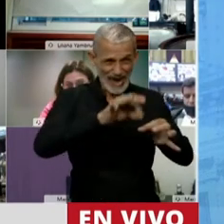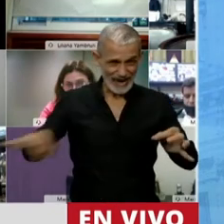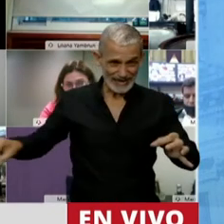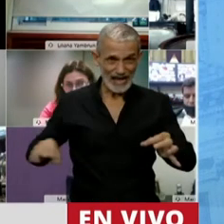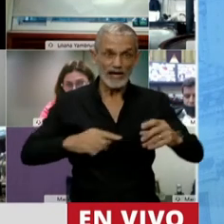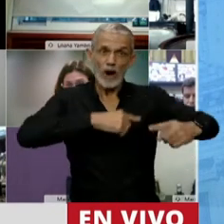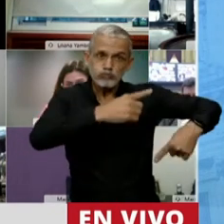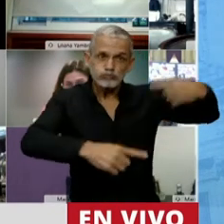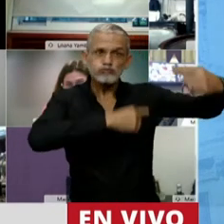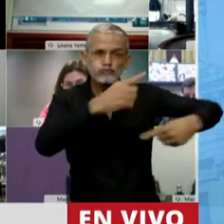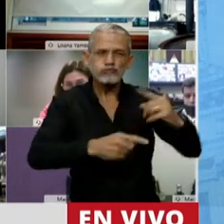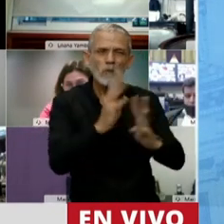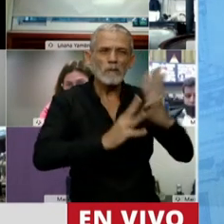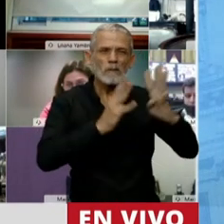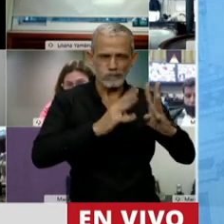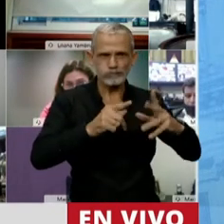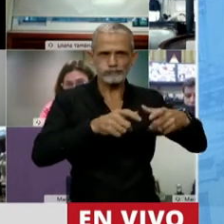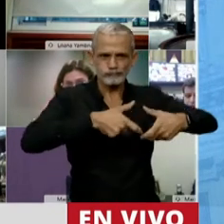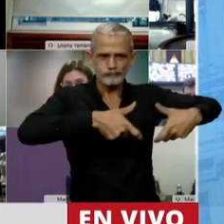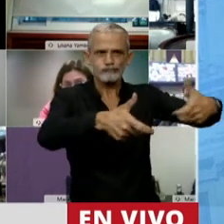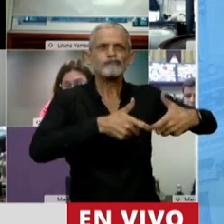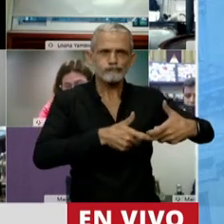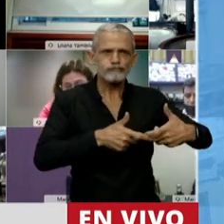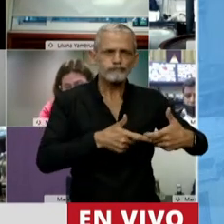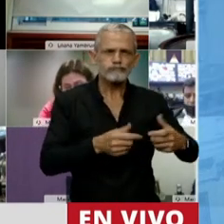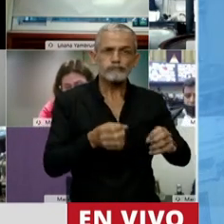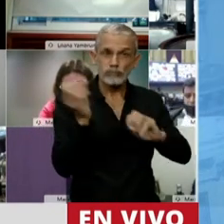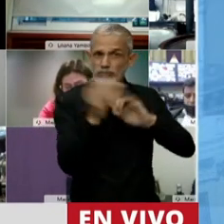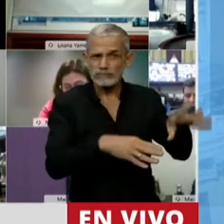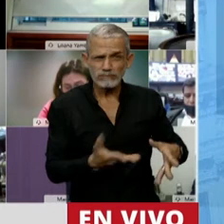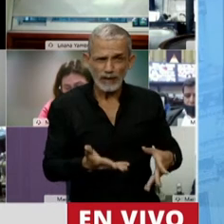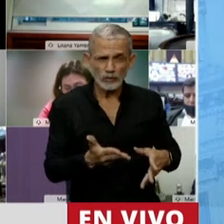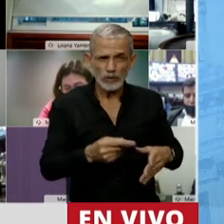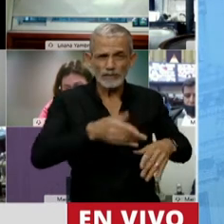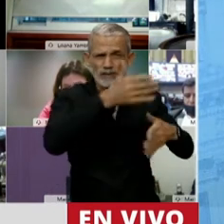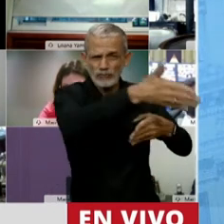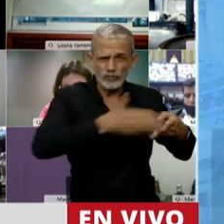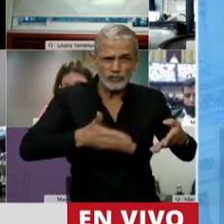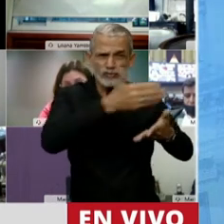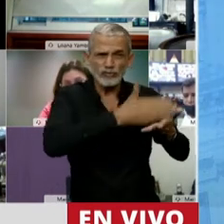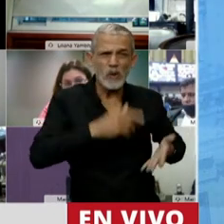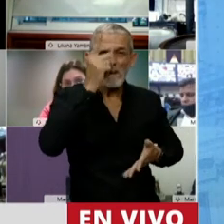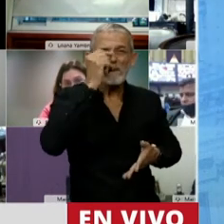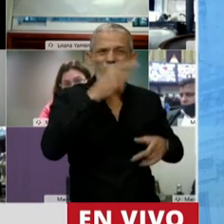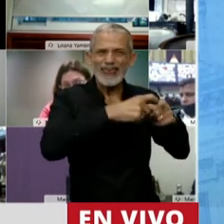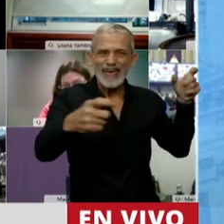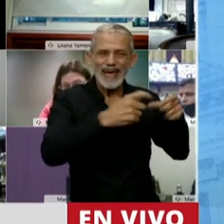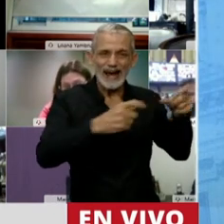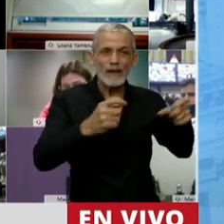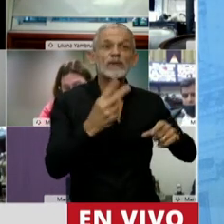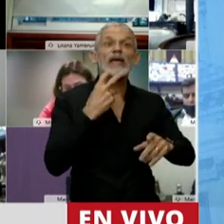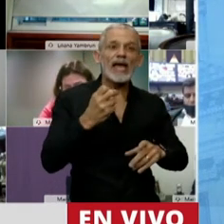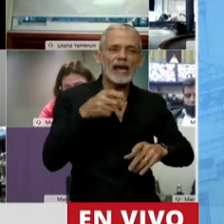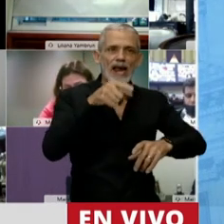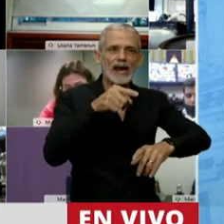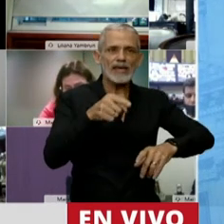rollizos que van al aserradero, ¿ustedes saben que son desperdicios? Bueno, nosotros hoy producimos el 25% de la energía de